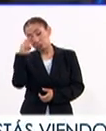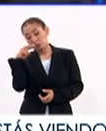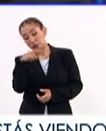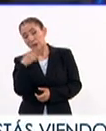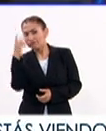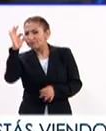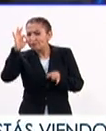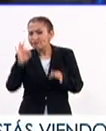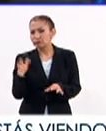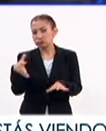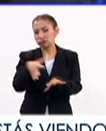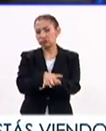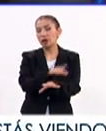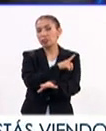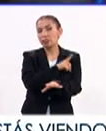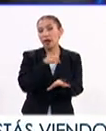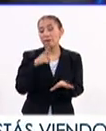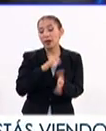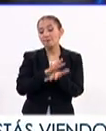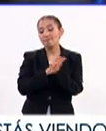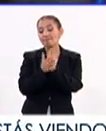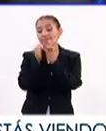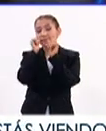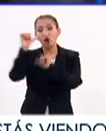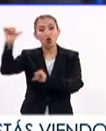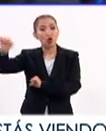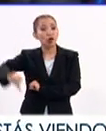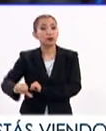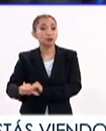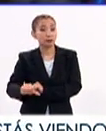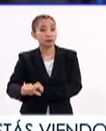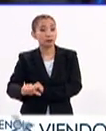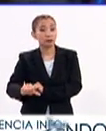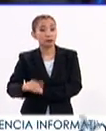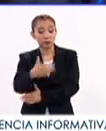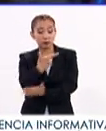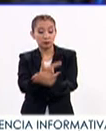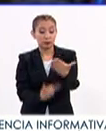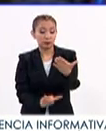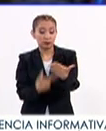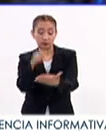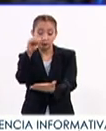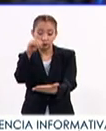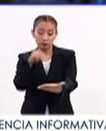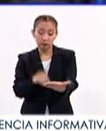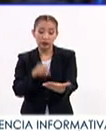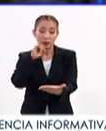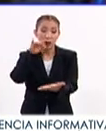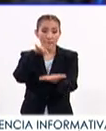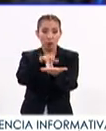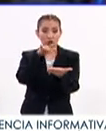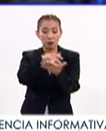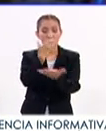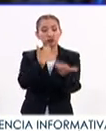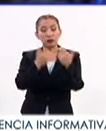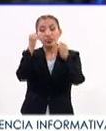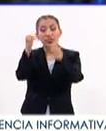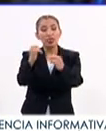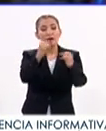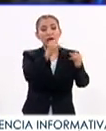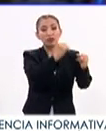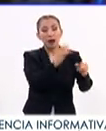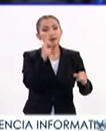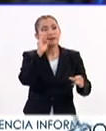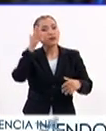verdadera inclusión se debe traducir en atención inmediata, registro y sobre todo en apoyo para el desarrollo individual